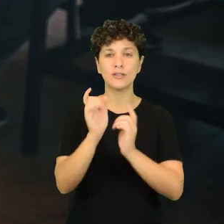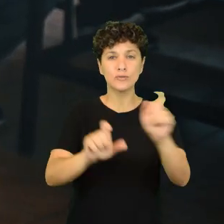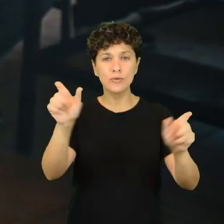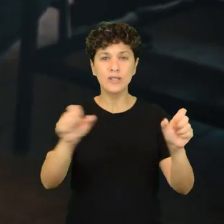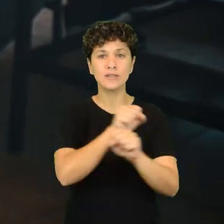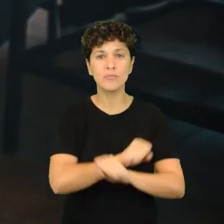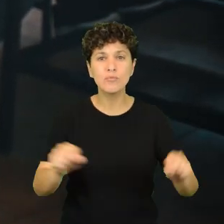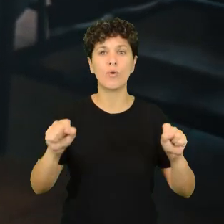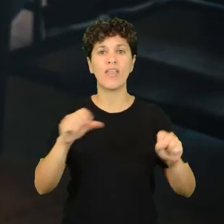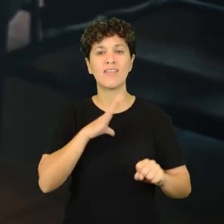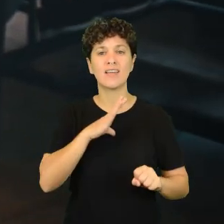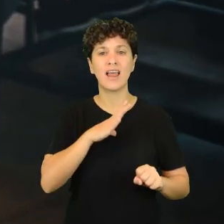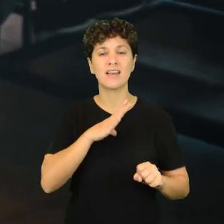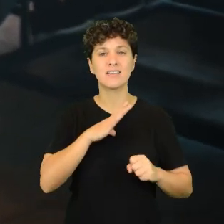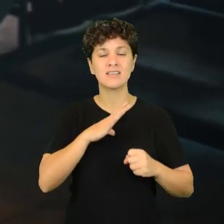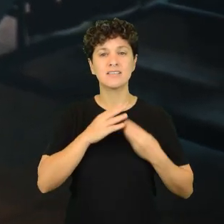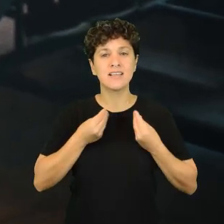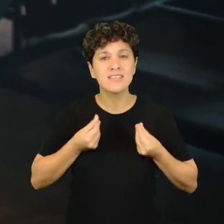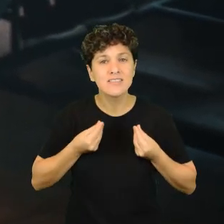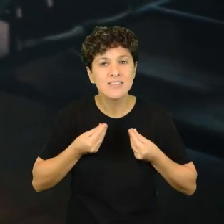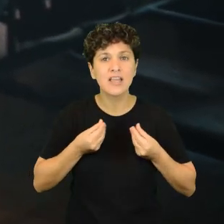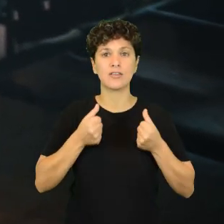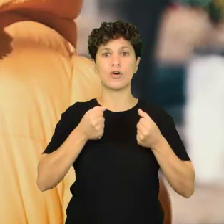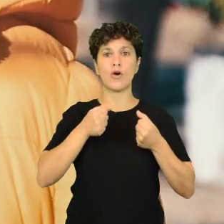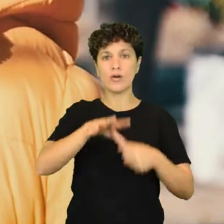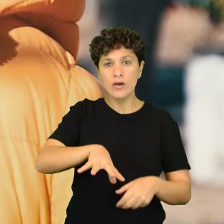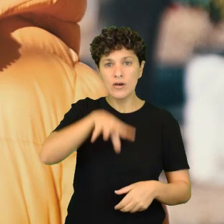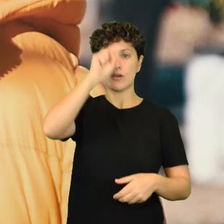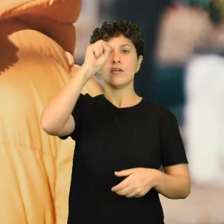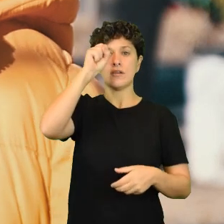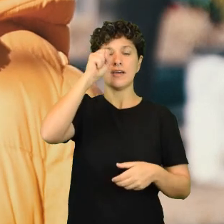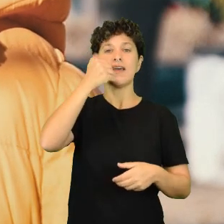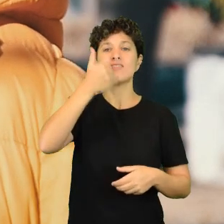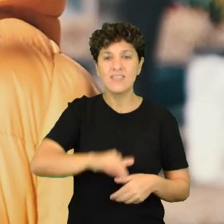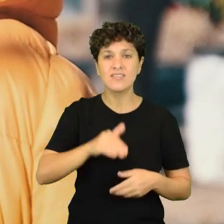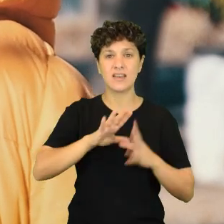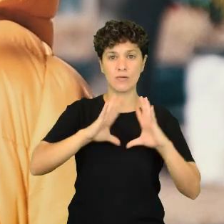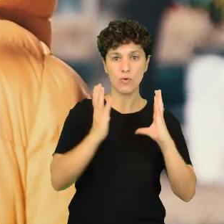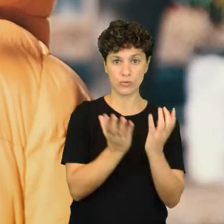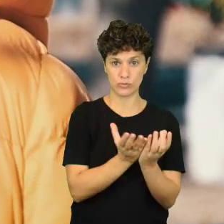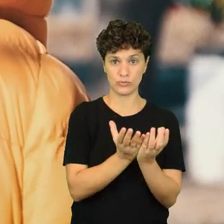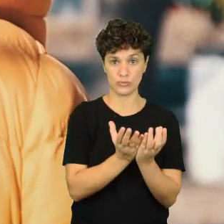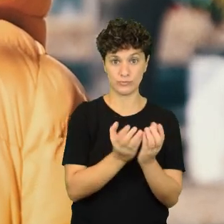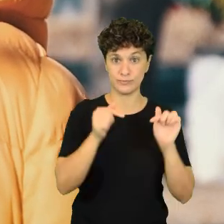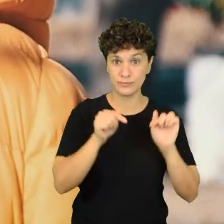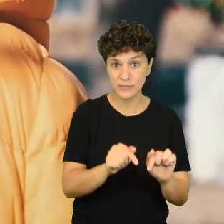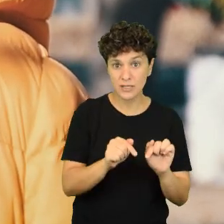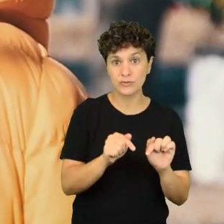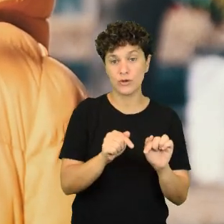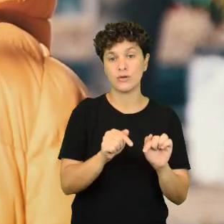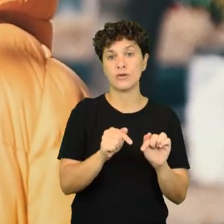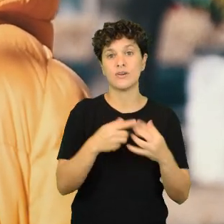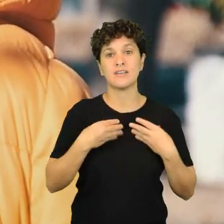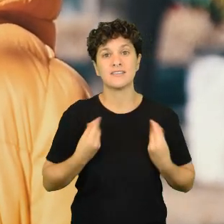significado y sentido los conocimientos, la aprehensión del mundo desde un lugar